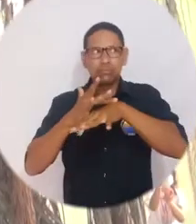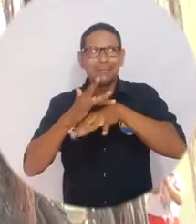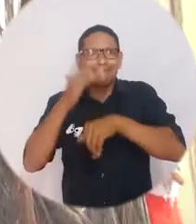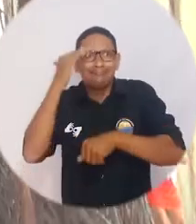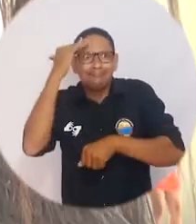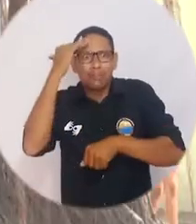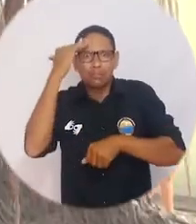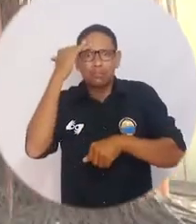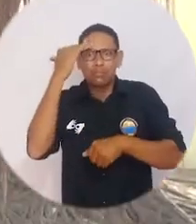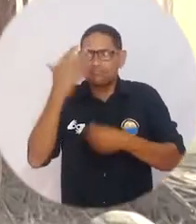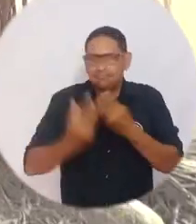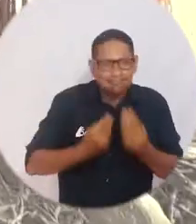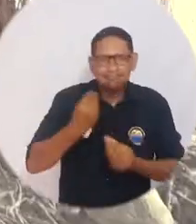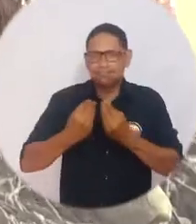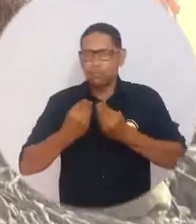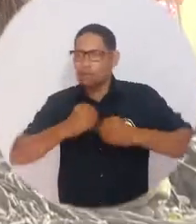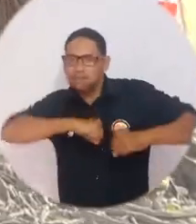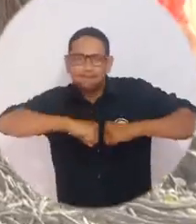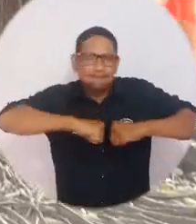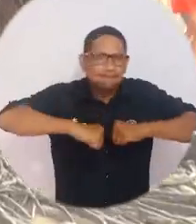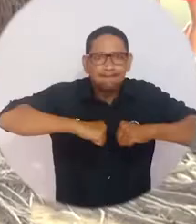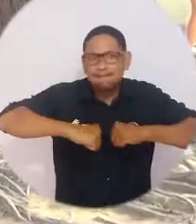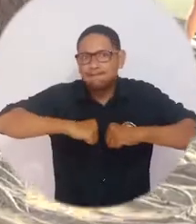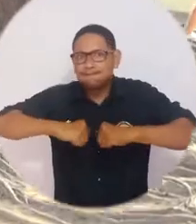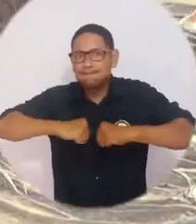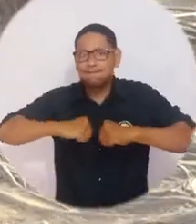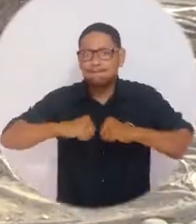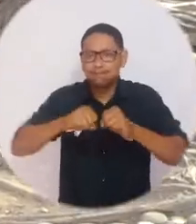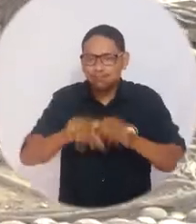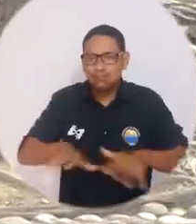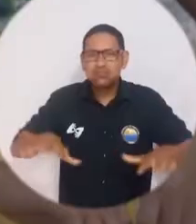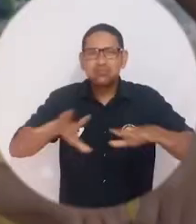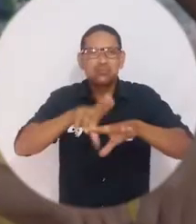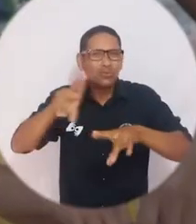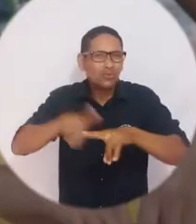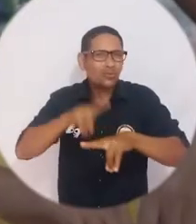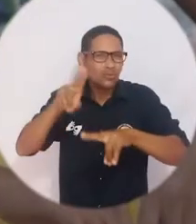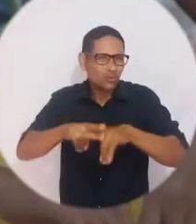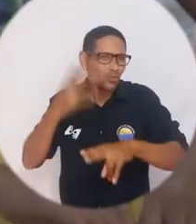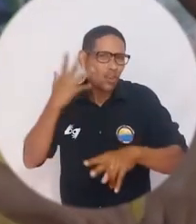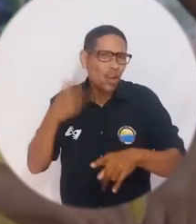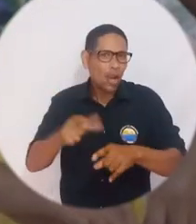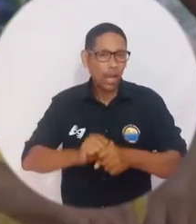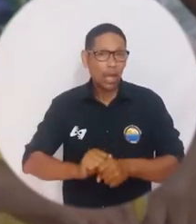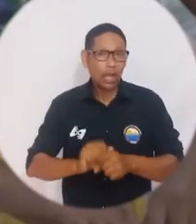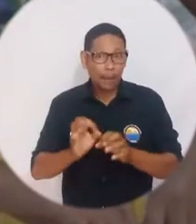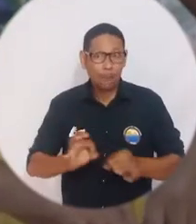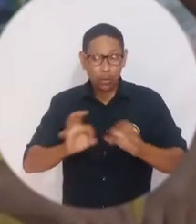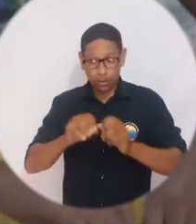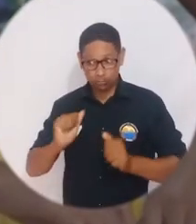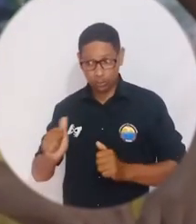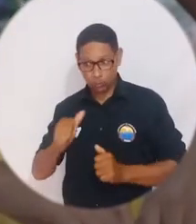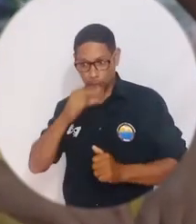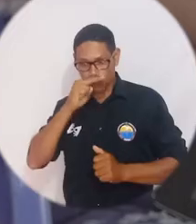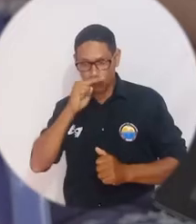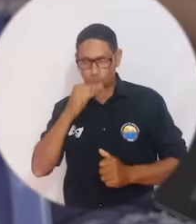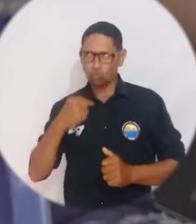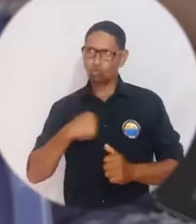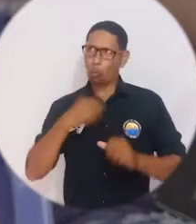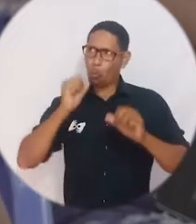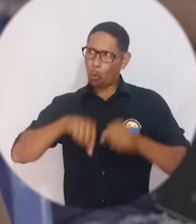trabajo que estimula el saber el quehacer en una cotidianidad que podrá permitirle a nuestros niños